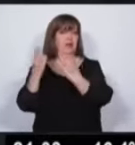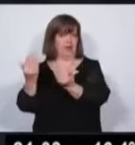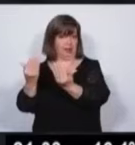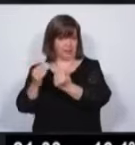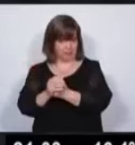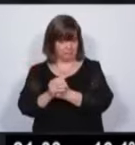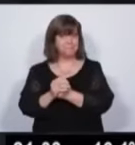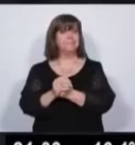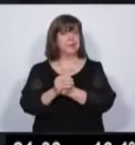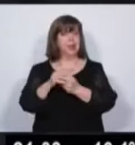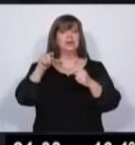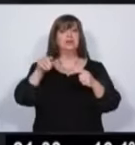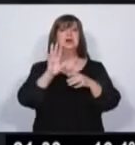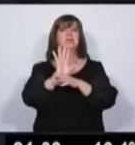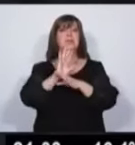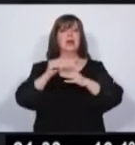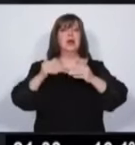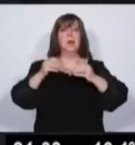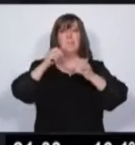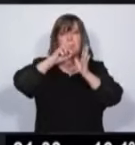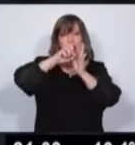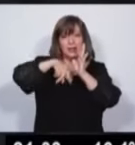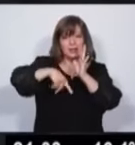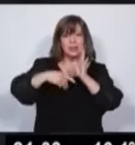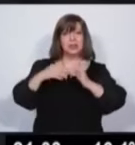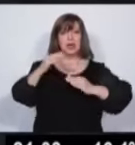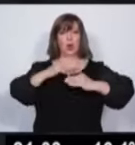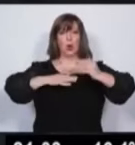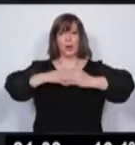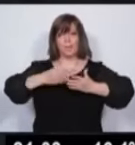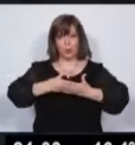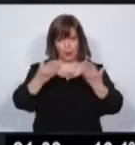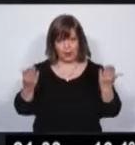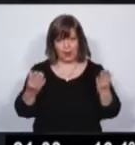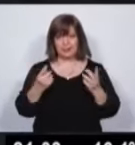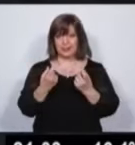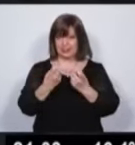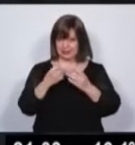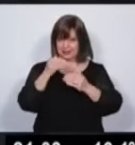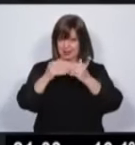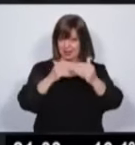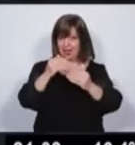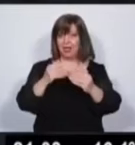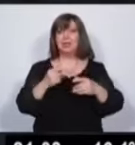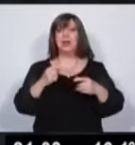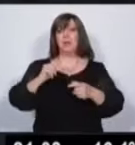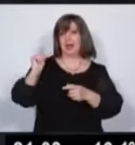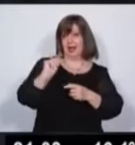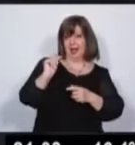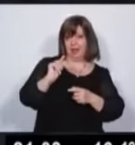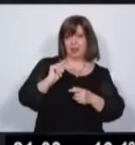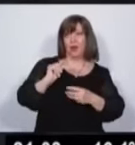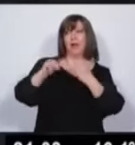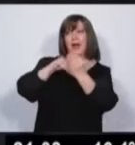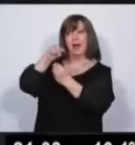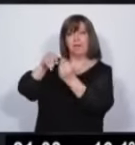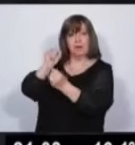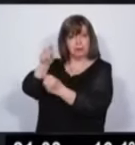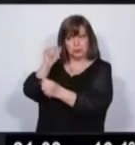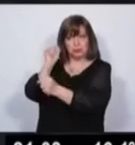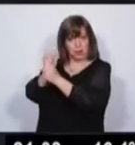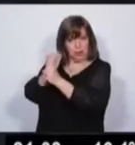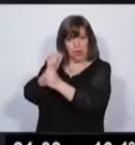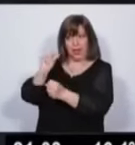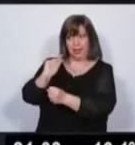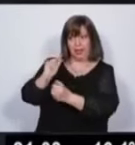necesita avanzar en un plan de obras públicas que amplíe la construcción de viviendas, pero también en una línea de créditos para la familia trabajadora.